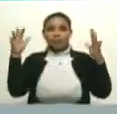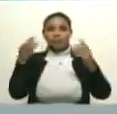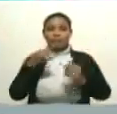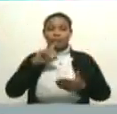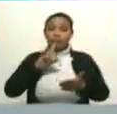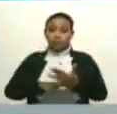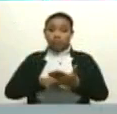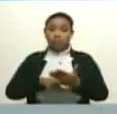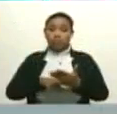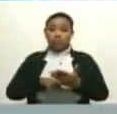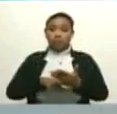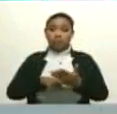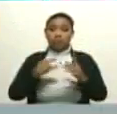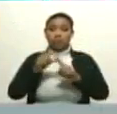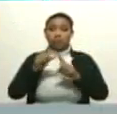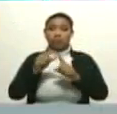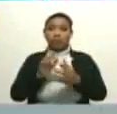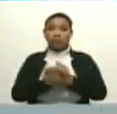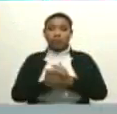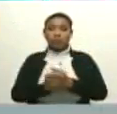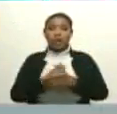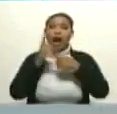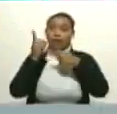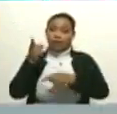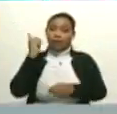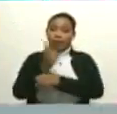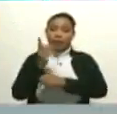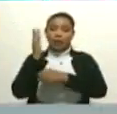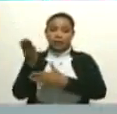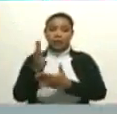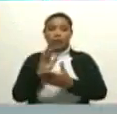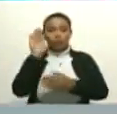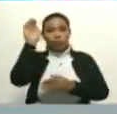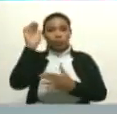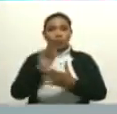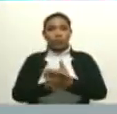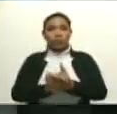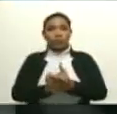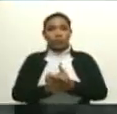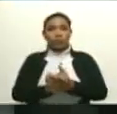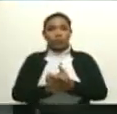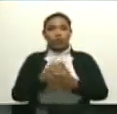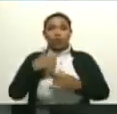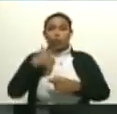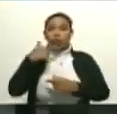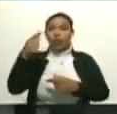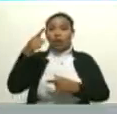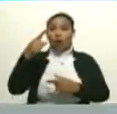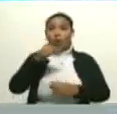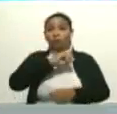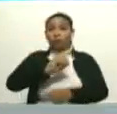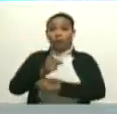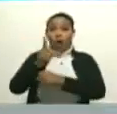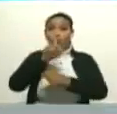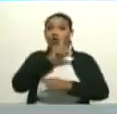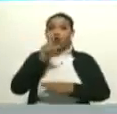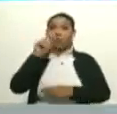¡Cúmplase el decreto! Y así va a ser, estoy seguro. ¡El nombre es suyo! ¡Lo decreto el nombre es suyo! ¡Claro que sí! ¡Ya!